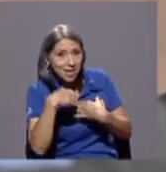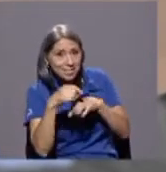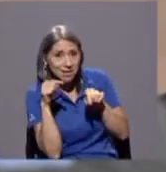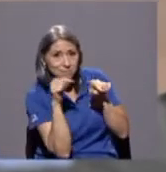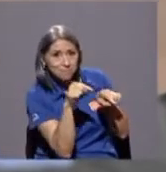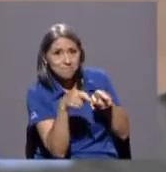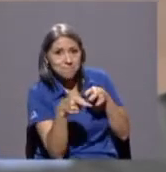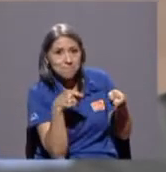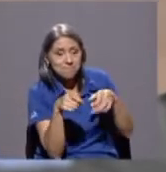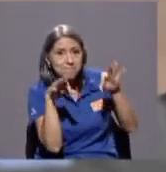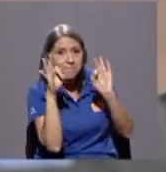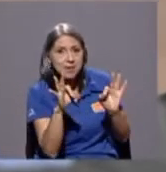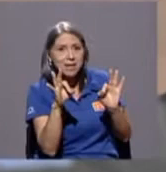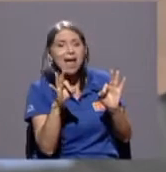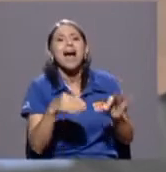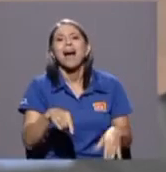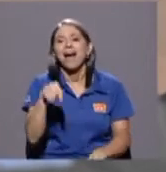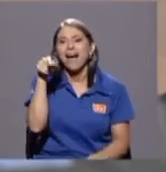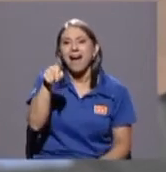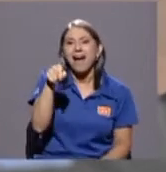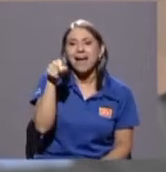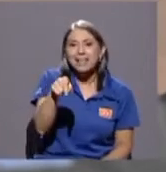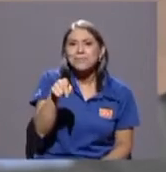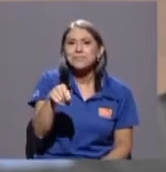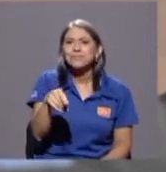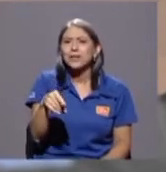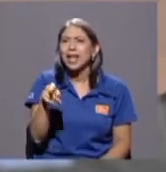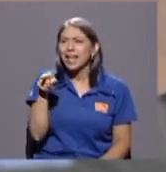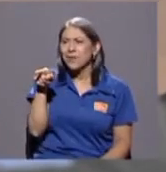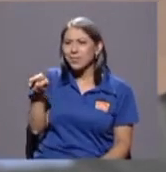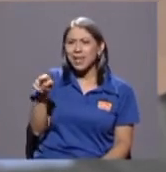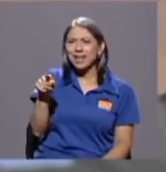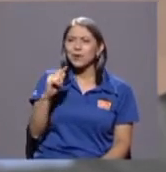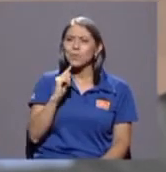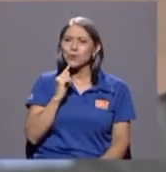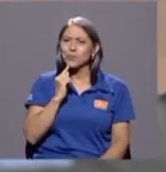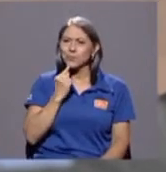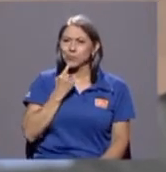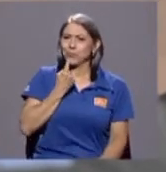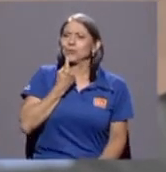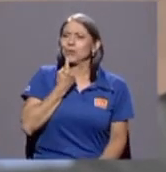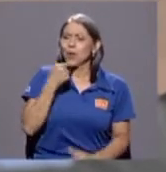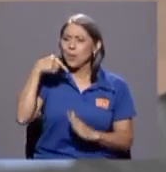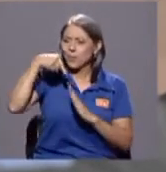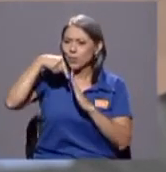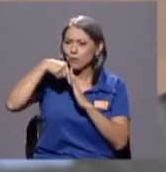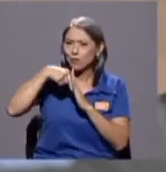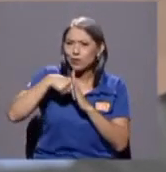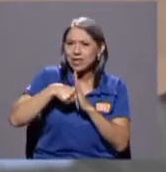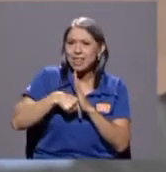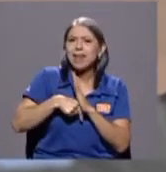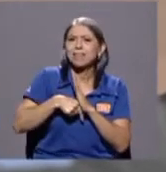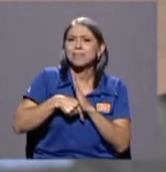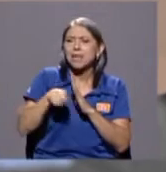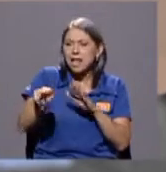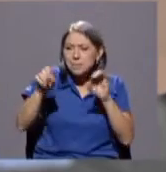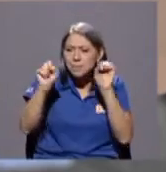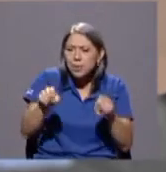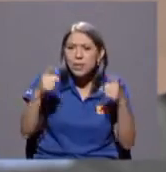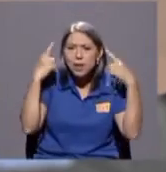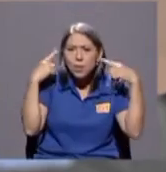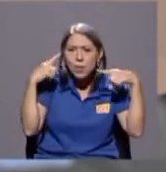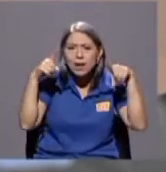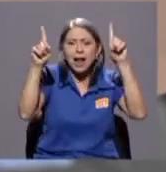Y ahí es donde esa combinación de seriedad, profundidad, capacidad de llevar las cosas no solo al